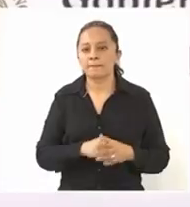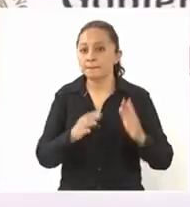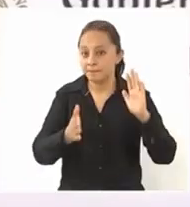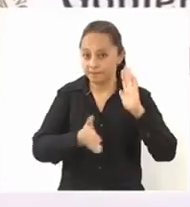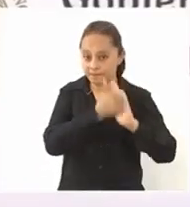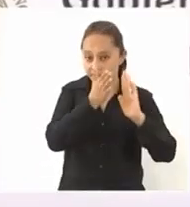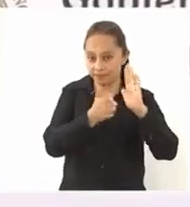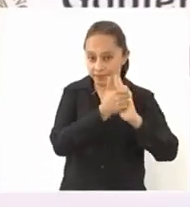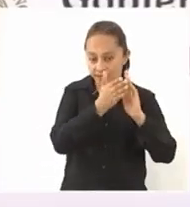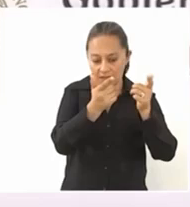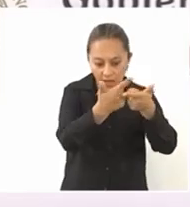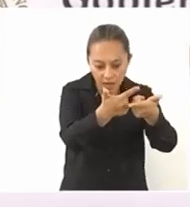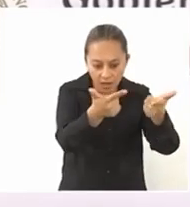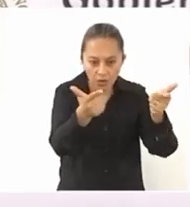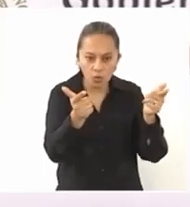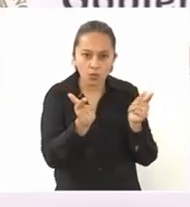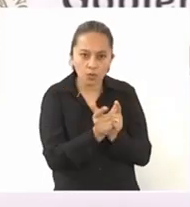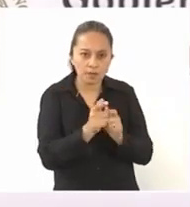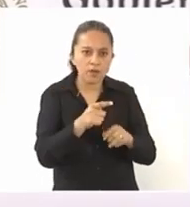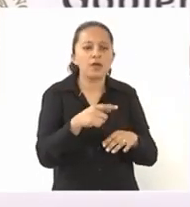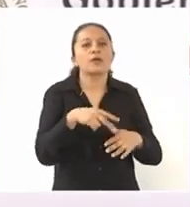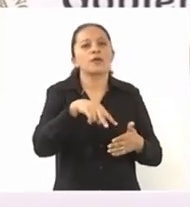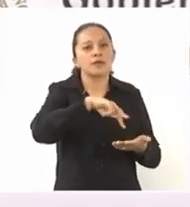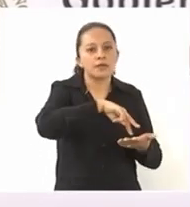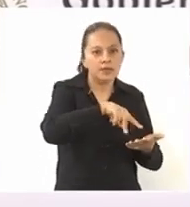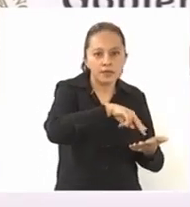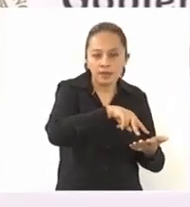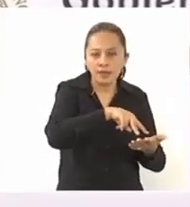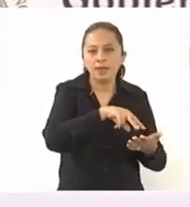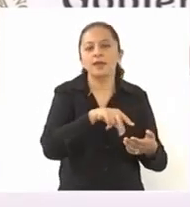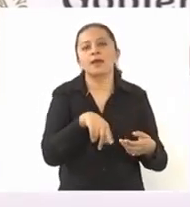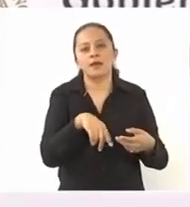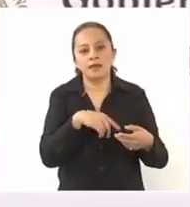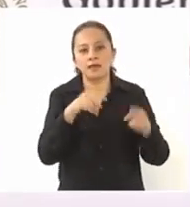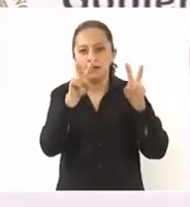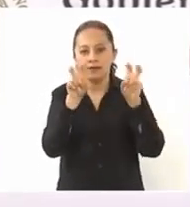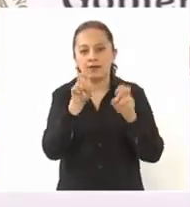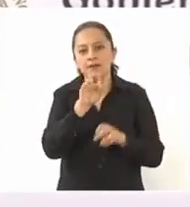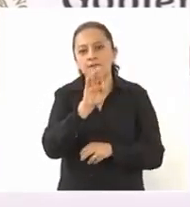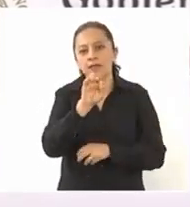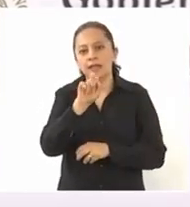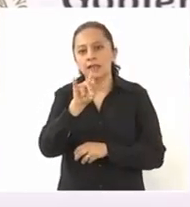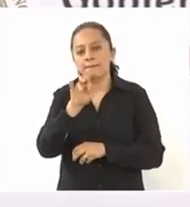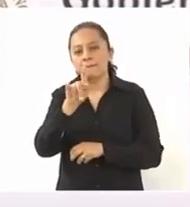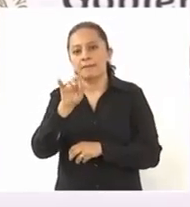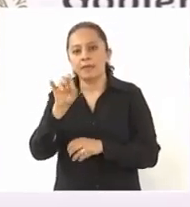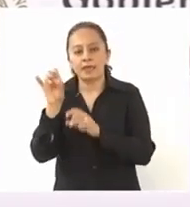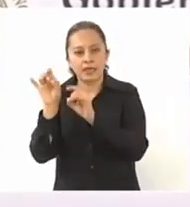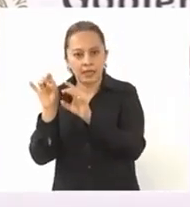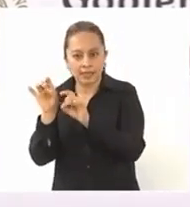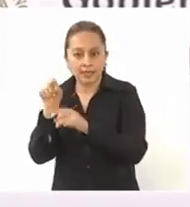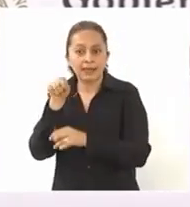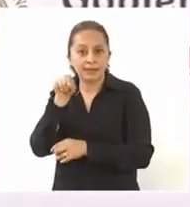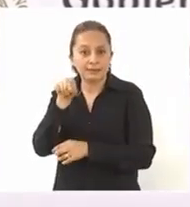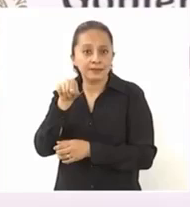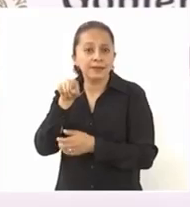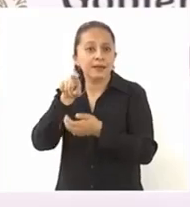agrupamiento de ingenieros Felipe Ángeles, que pertenece a la Secretaría de la Defensa Nacional.